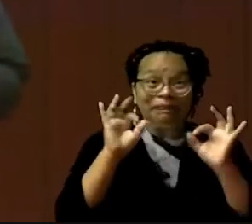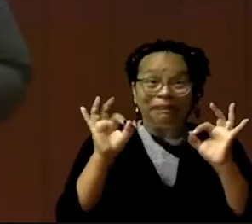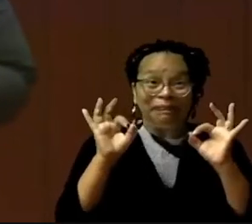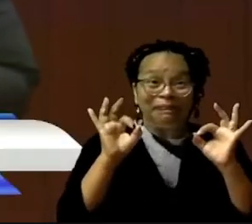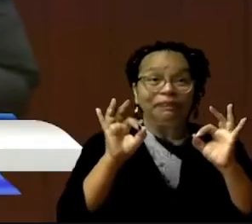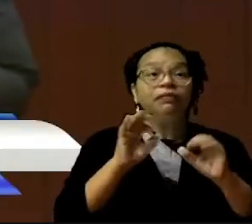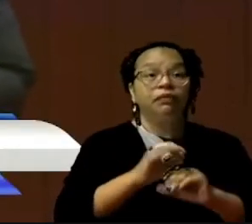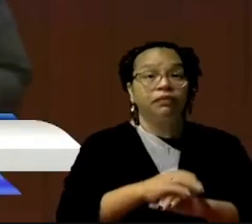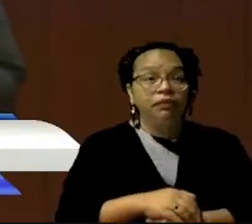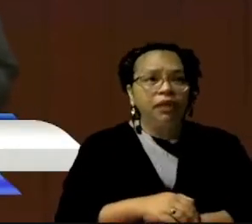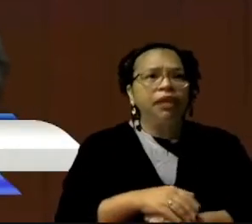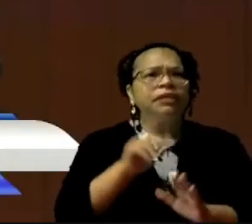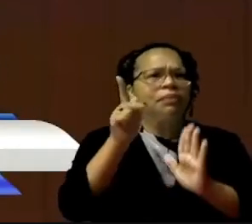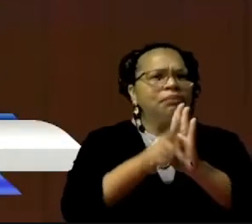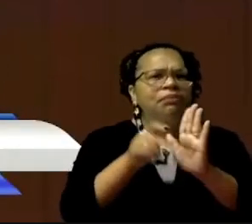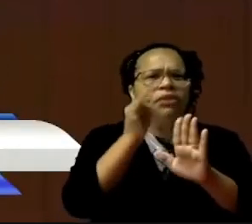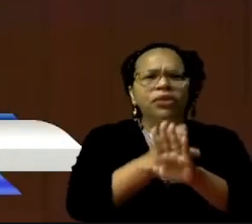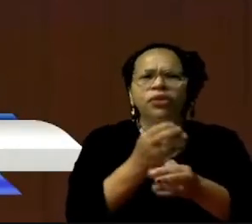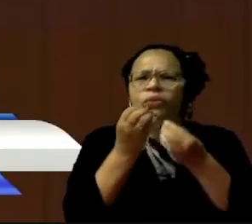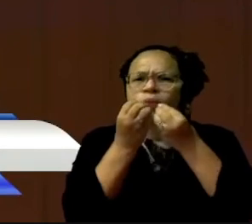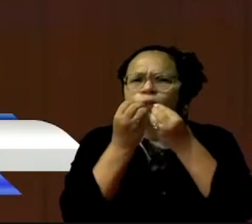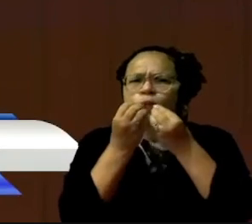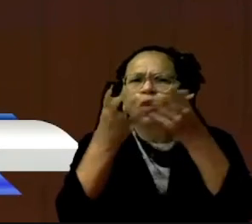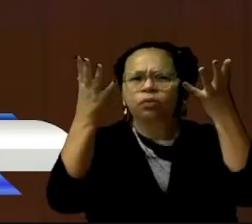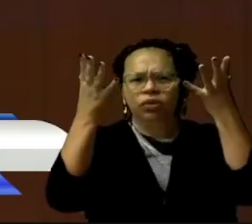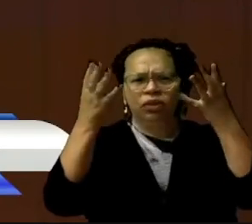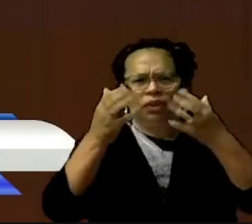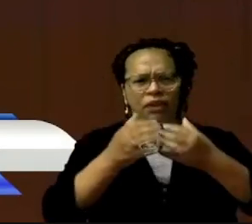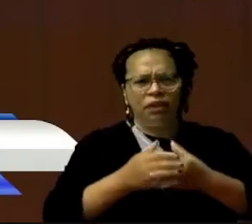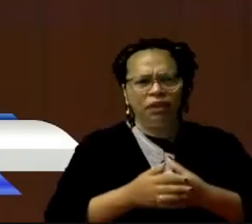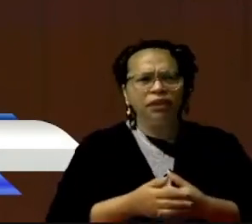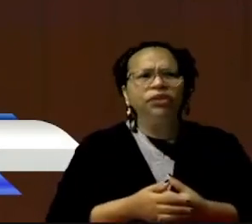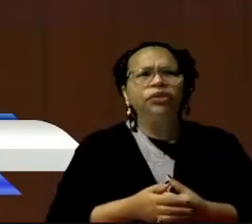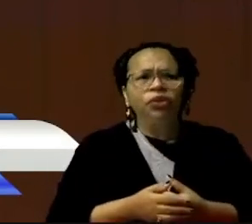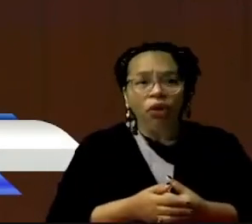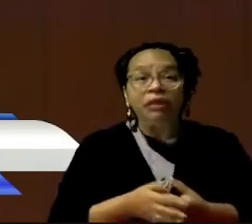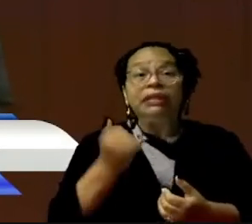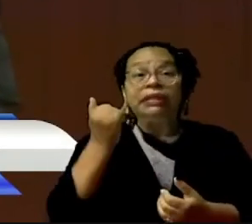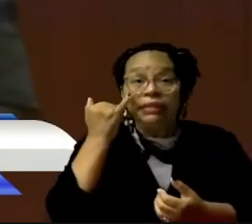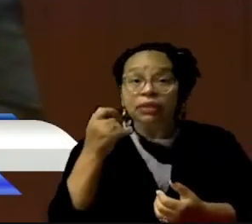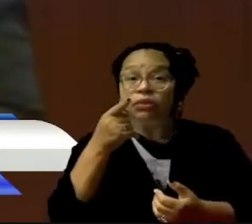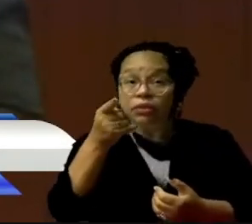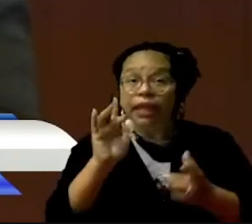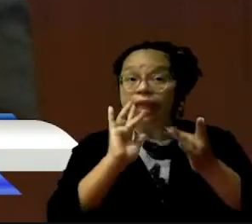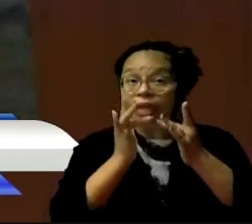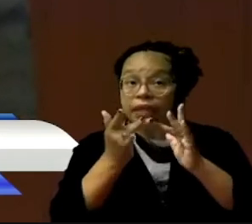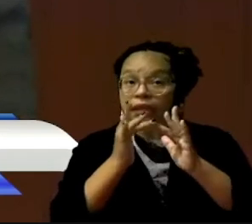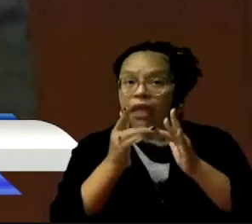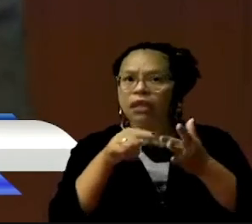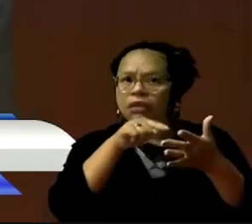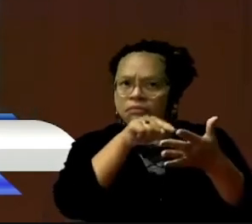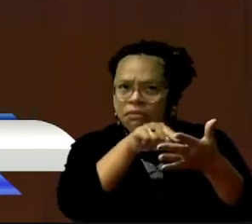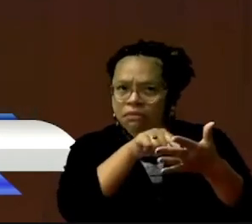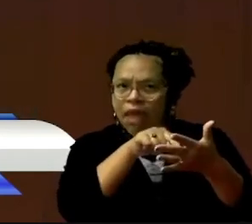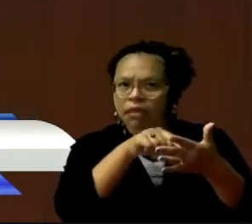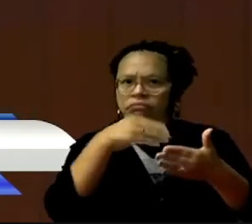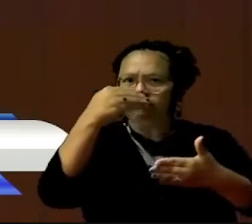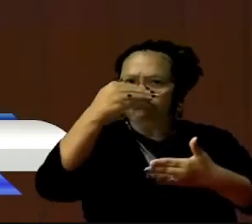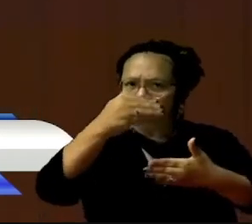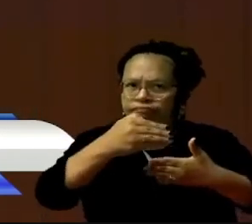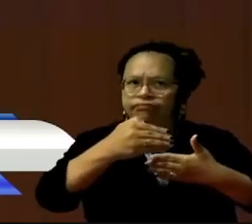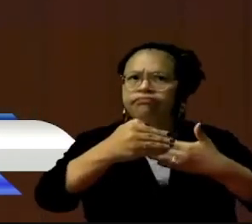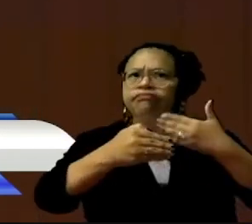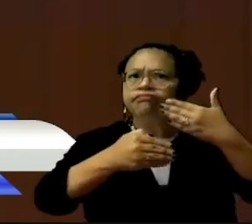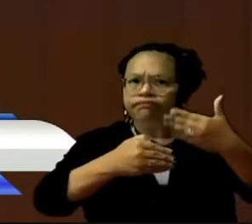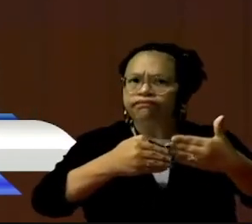Y si pueden entrar a nuestras páginas, le darán el seguimiento. Paso a paso lo que se fue haciendo. Es